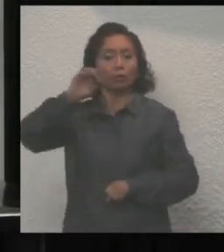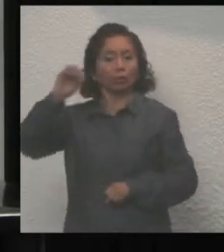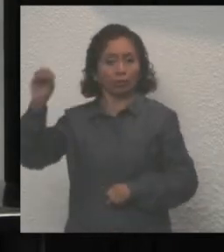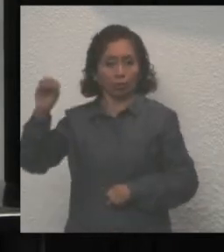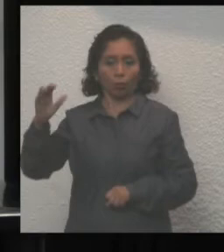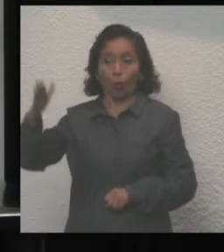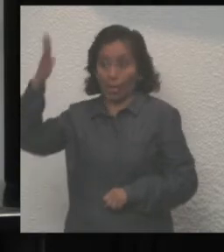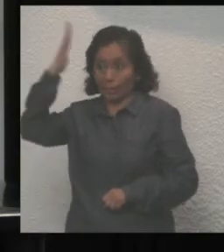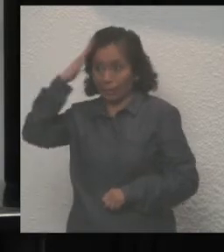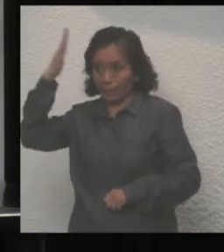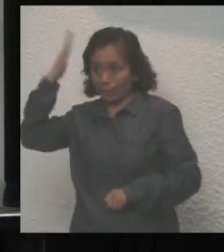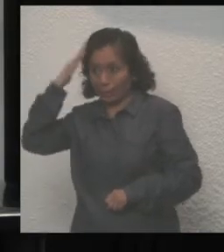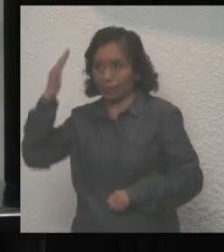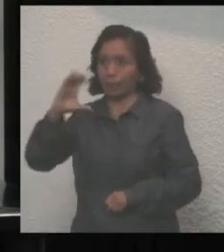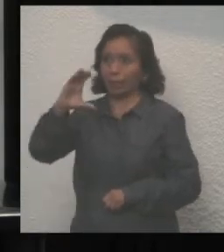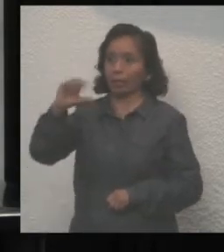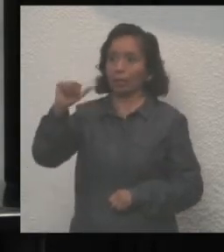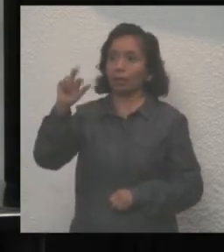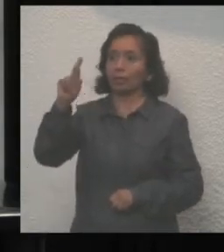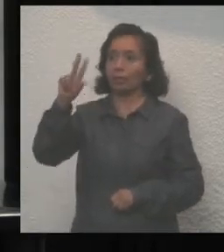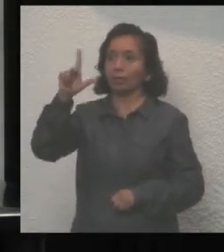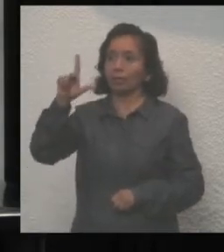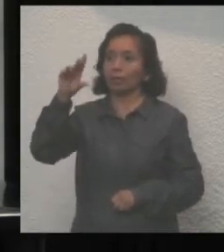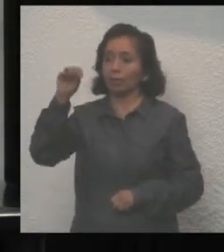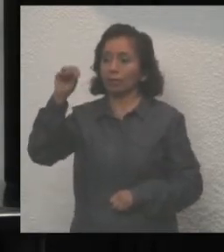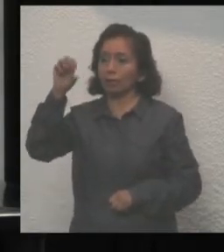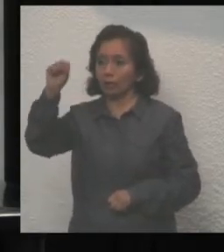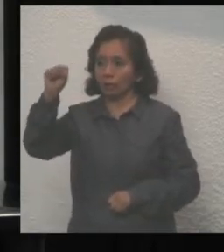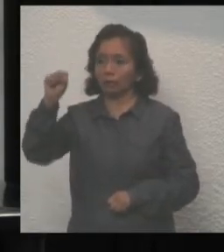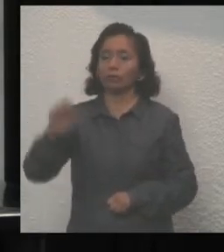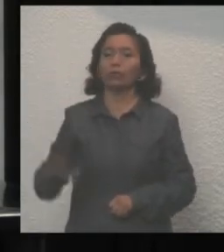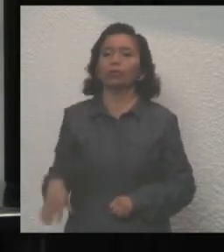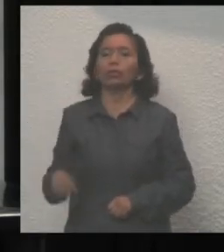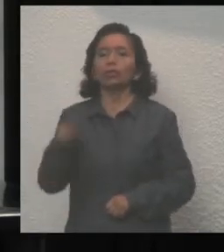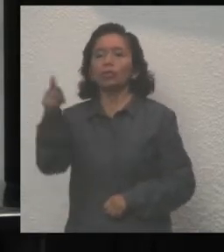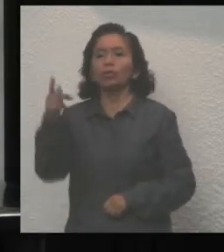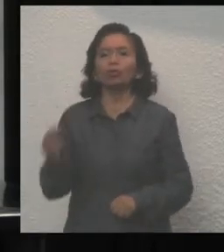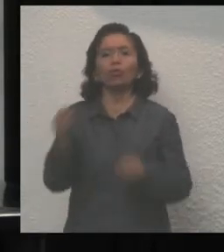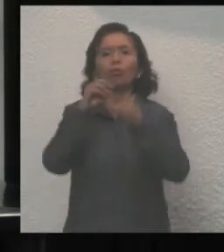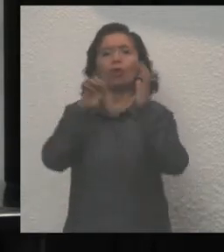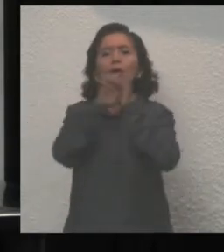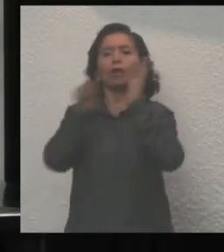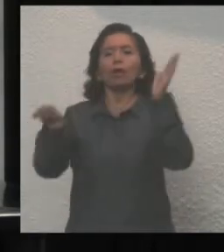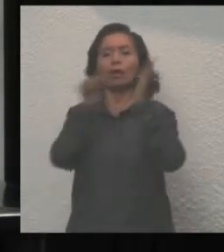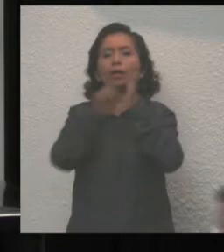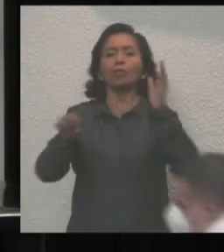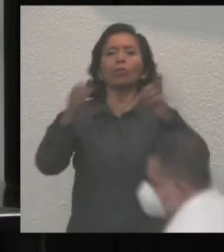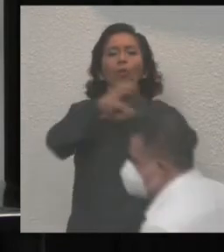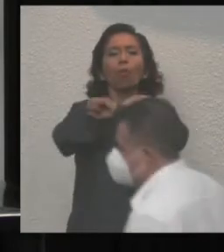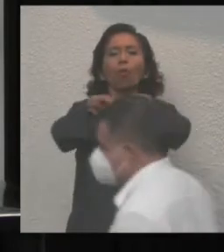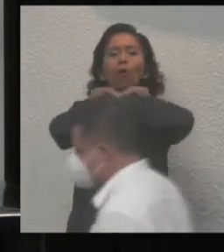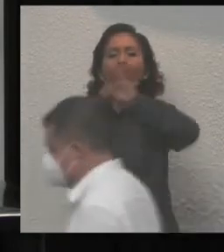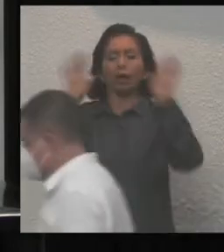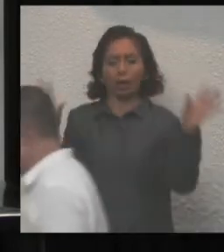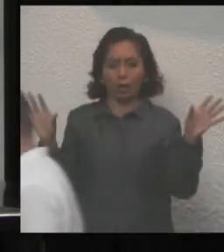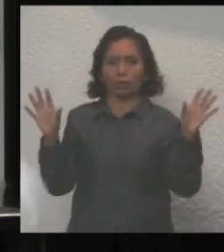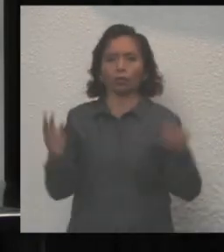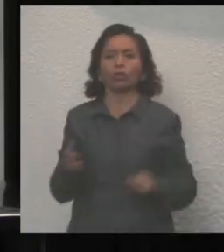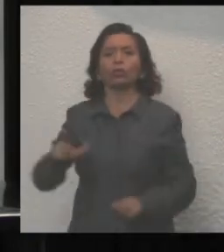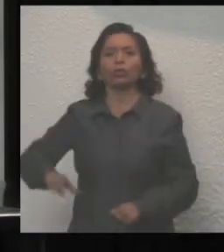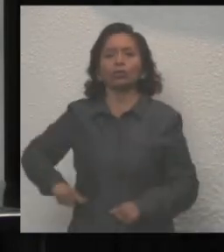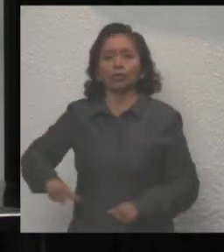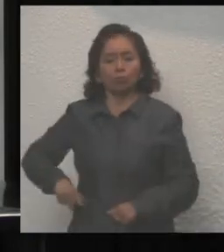liderazgo del gobernador Carlos Manuel Joaquín González, es un claro ejemplo de que se puede y se debe